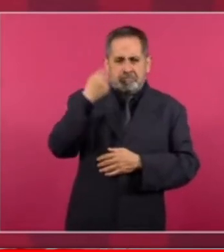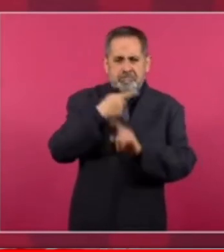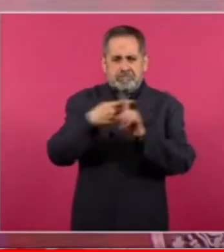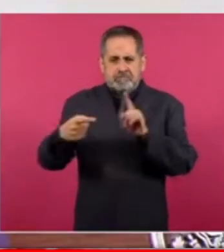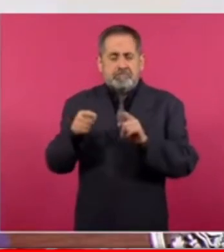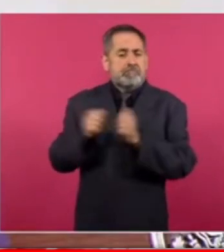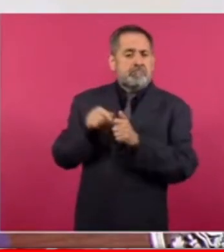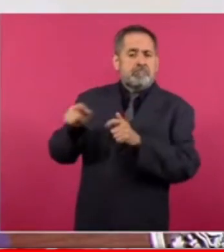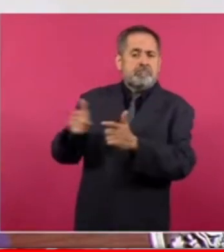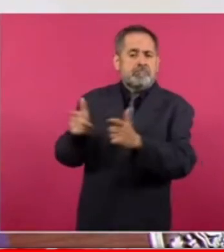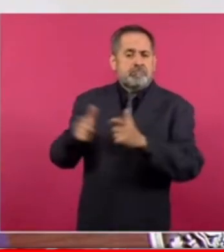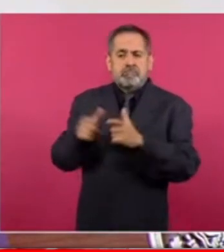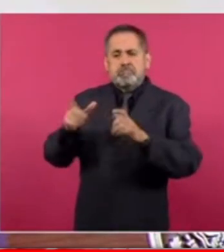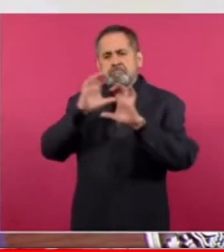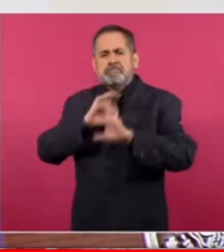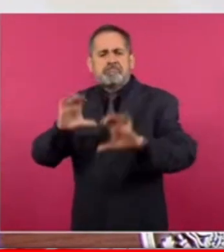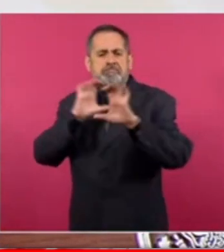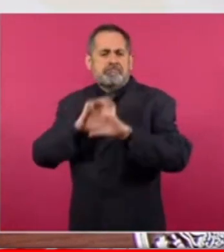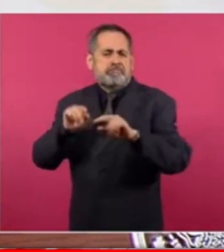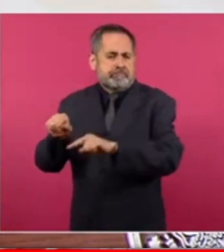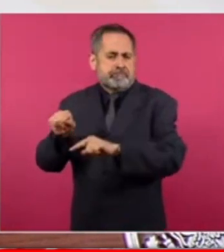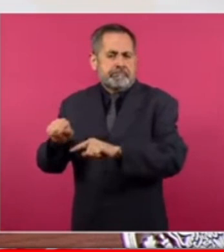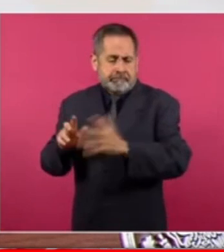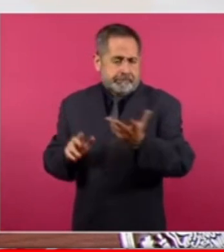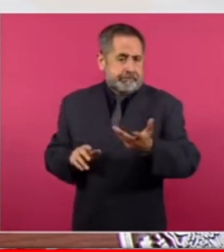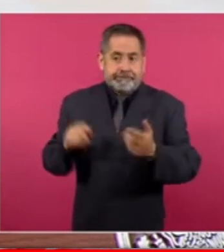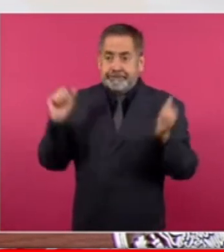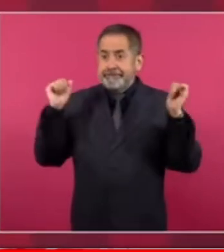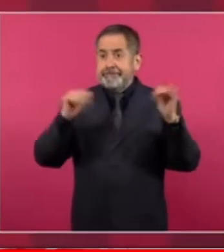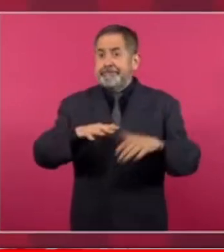y va a ser una noche